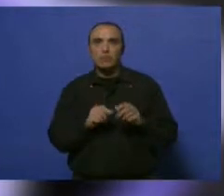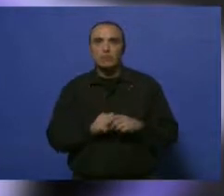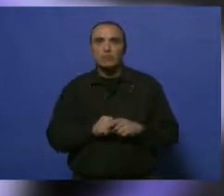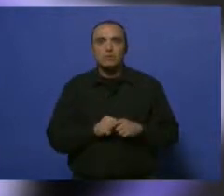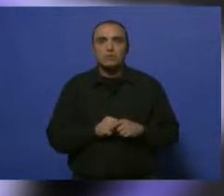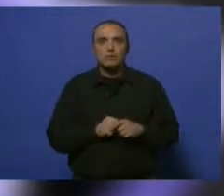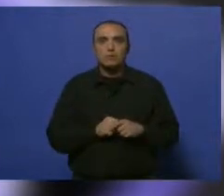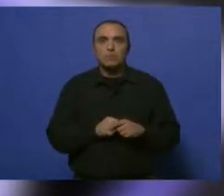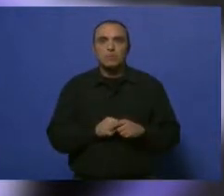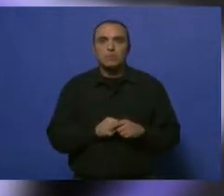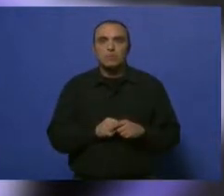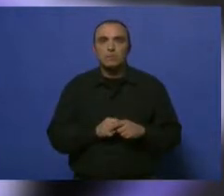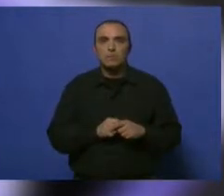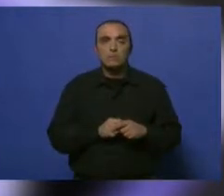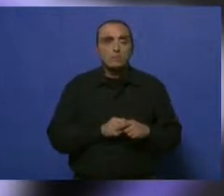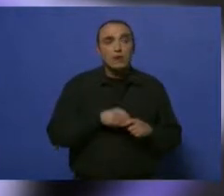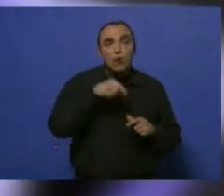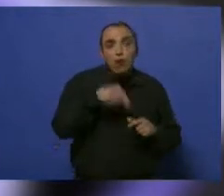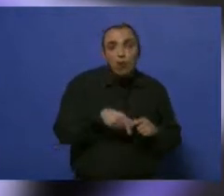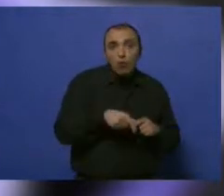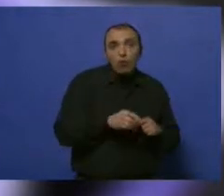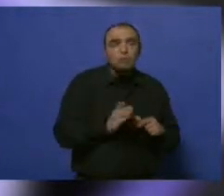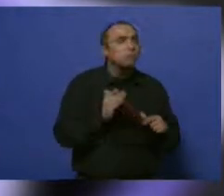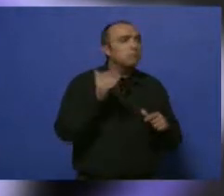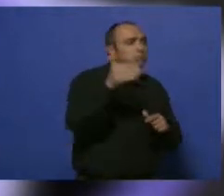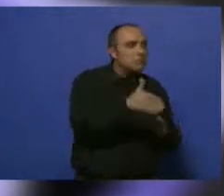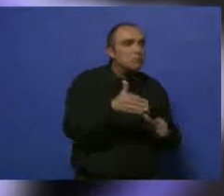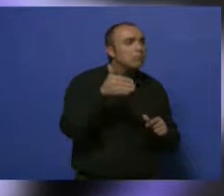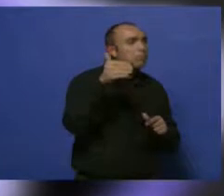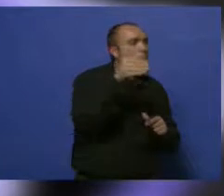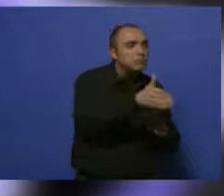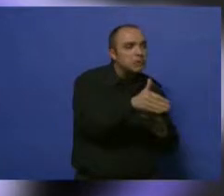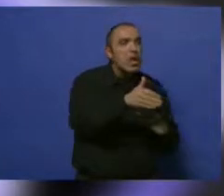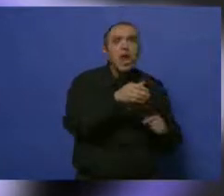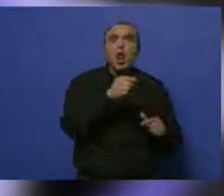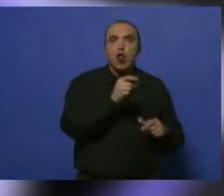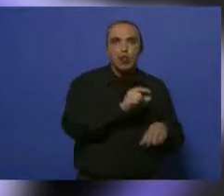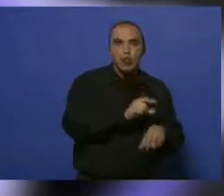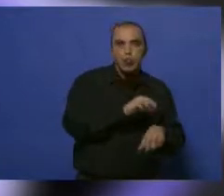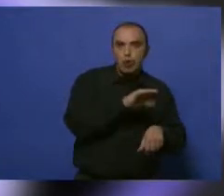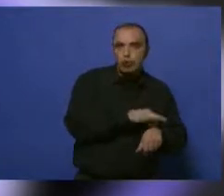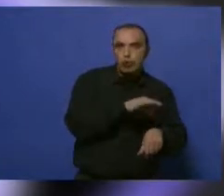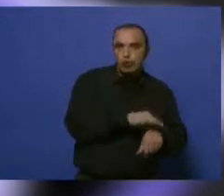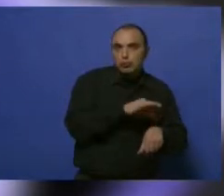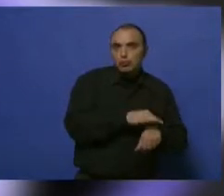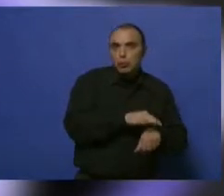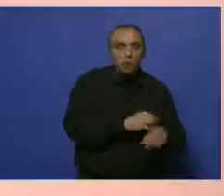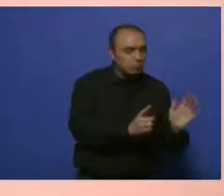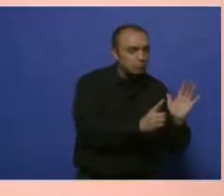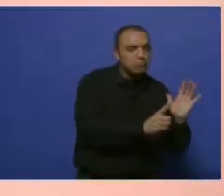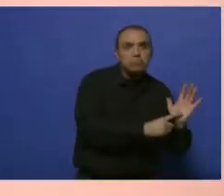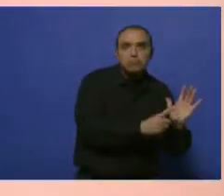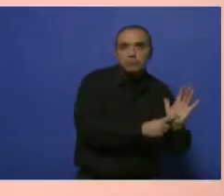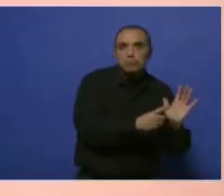indicado porque hoy tenemos que ir al médico, que el médico nos certifique que estamos ante una enfermedad y poder pautar los controles que son